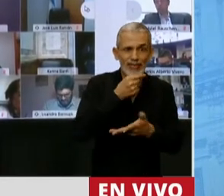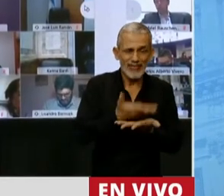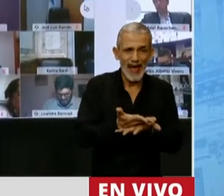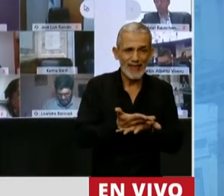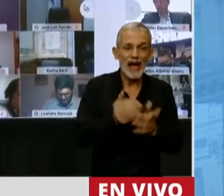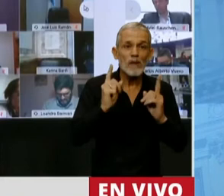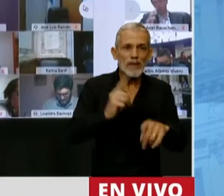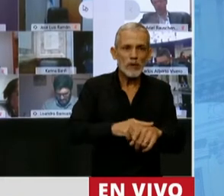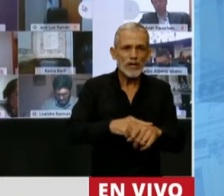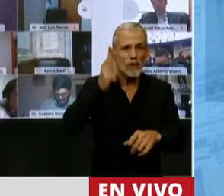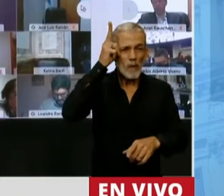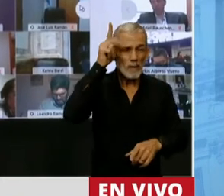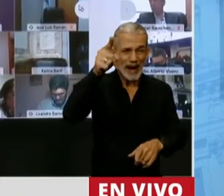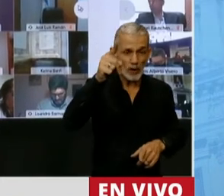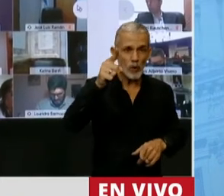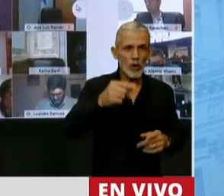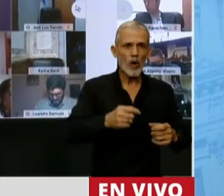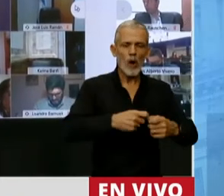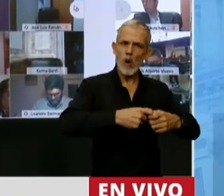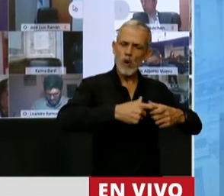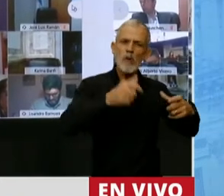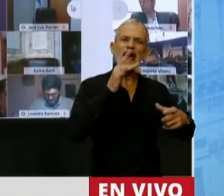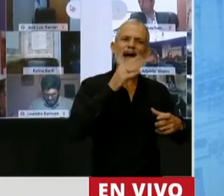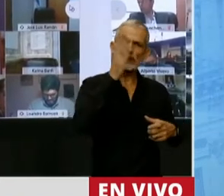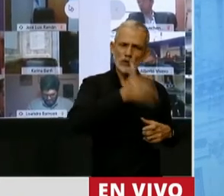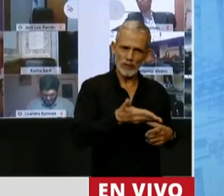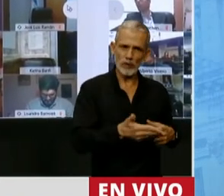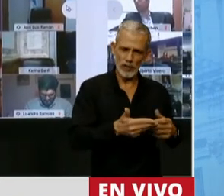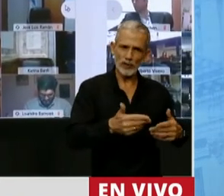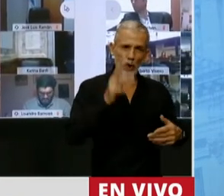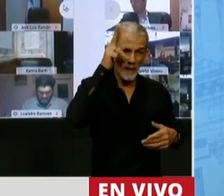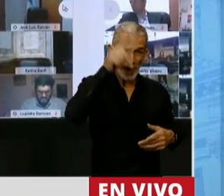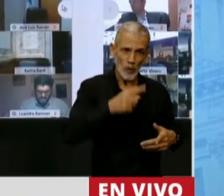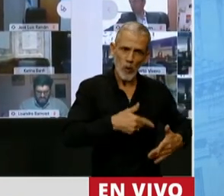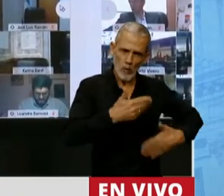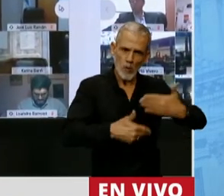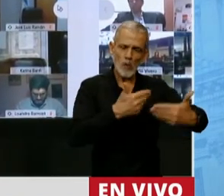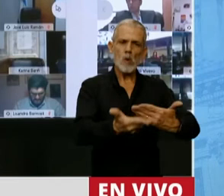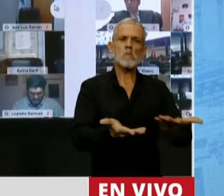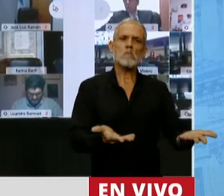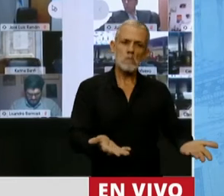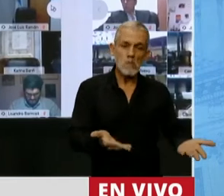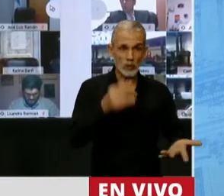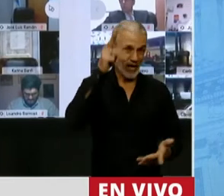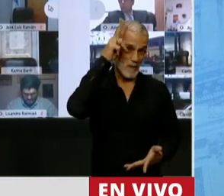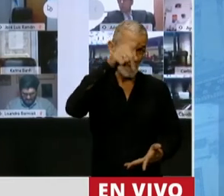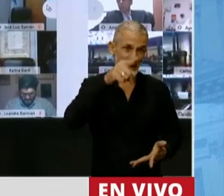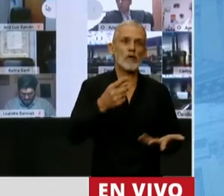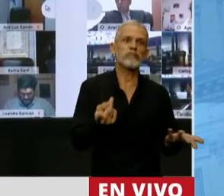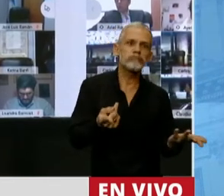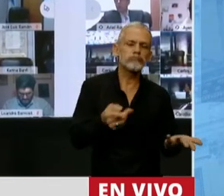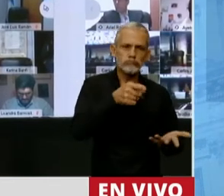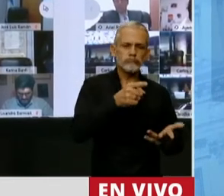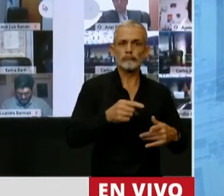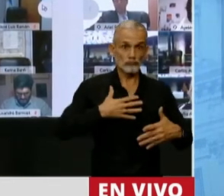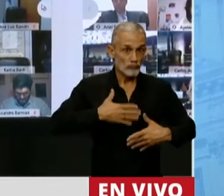y simultáneamente Perú crecía casi un 14%. Tal vez por eso haya pasado lo que pasó en Perú, que gracias a Dios